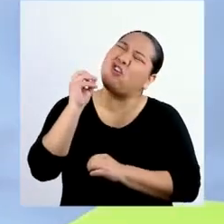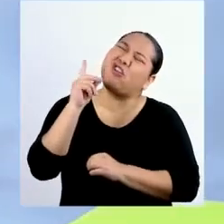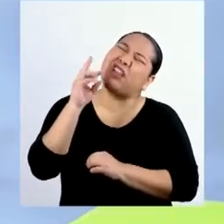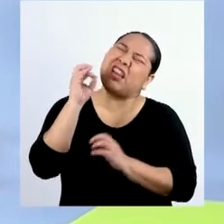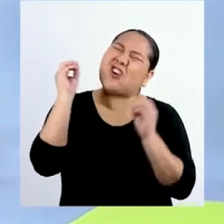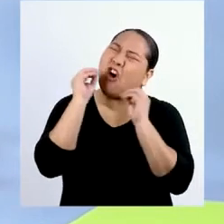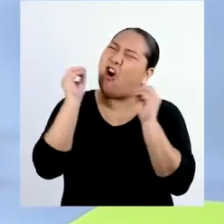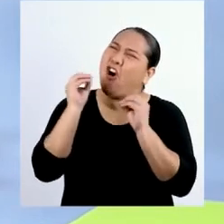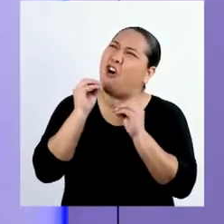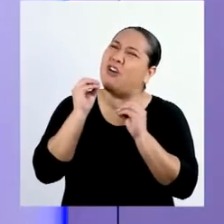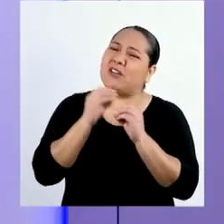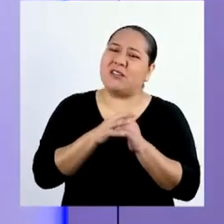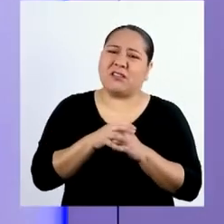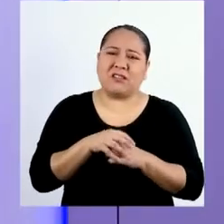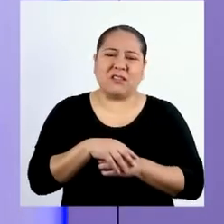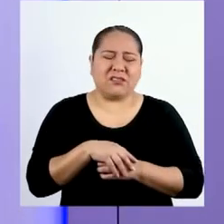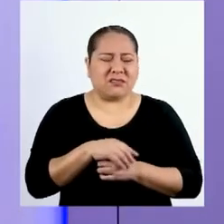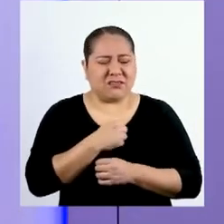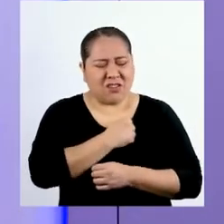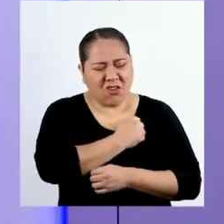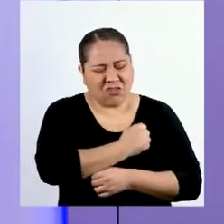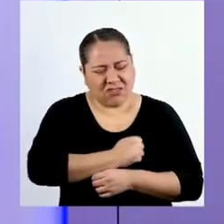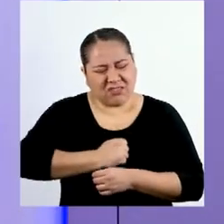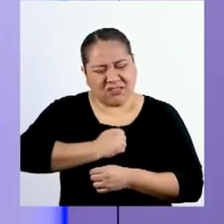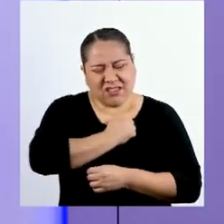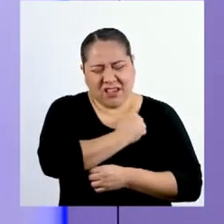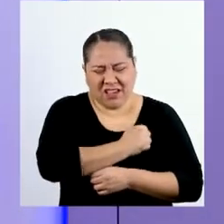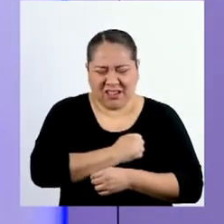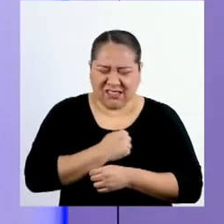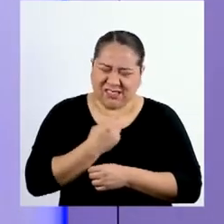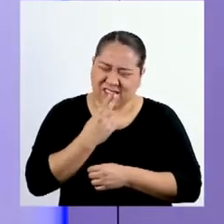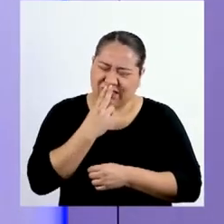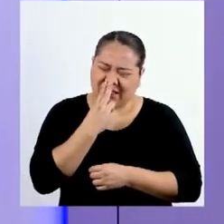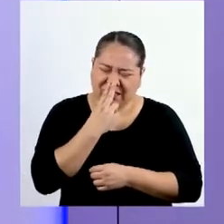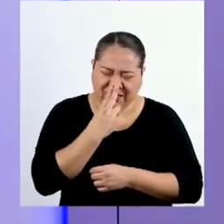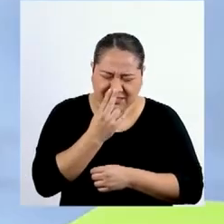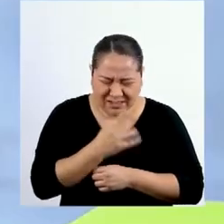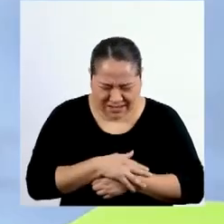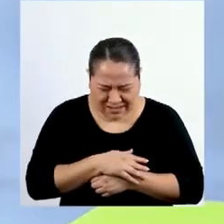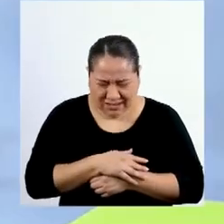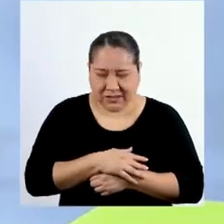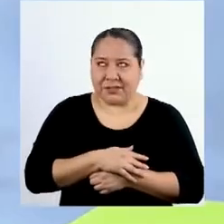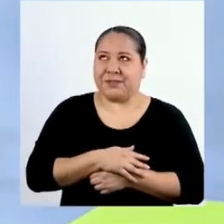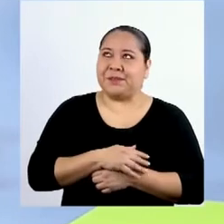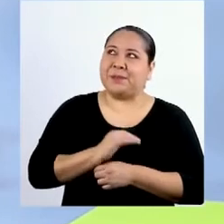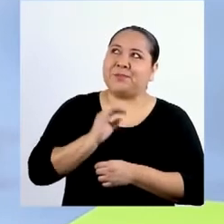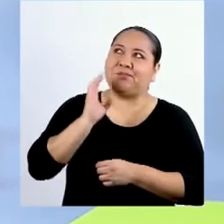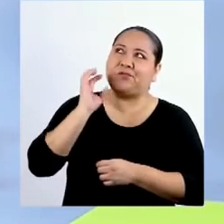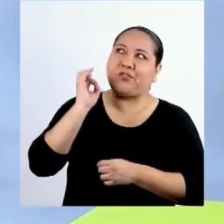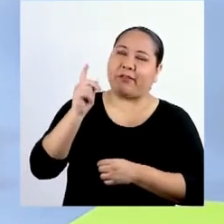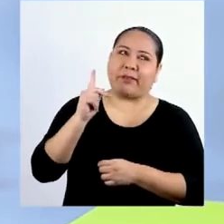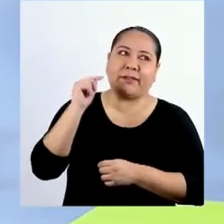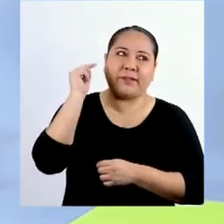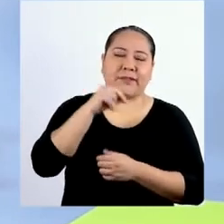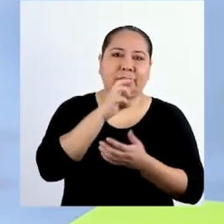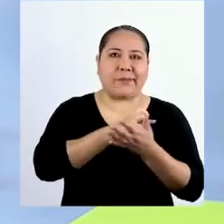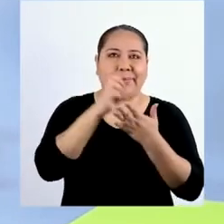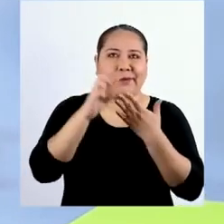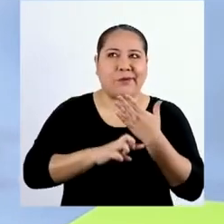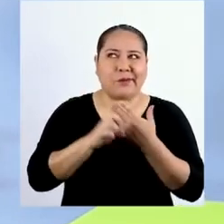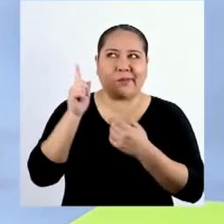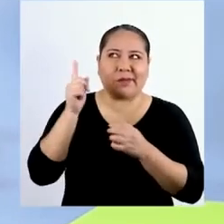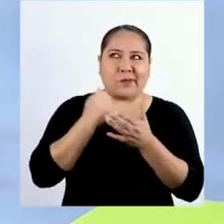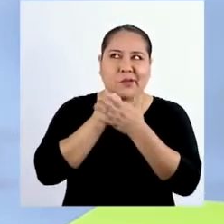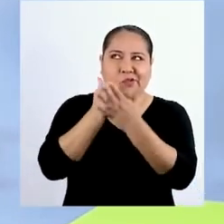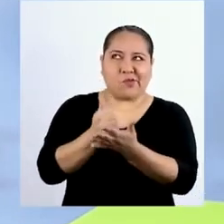¡Rodrigo! Lo siento, tocino. Bueno, creo que este programa te